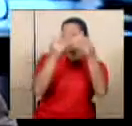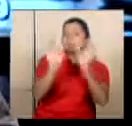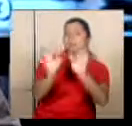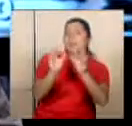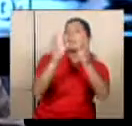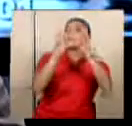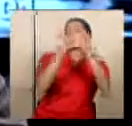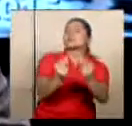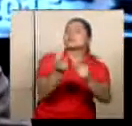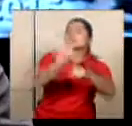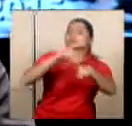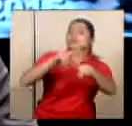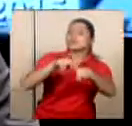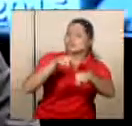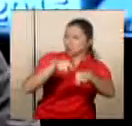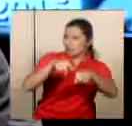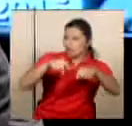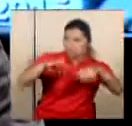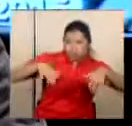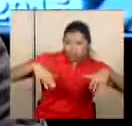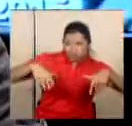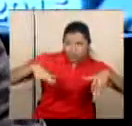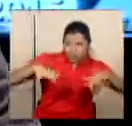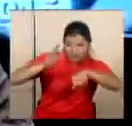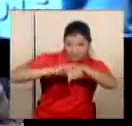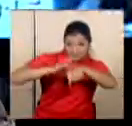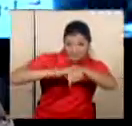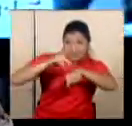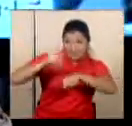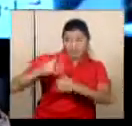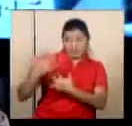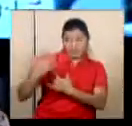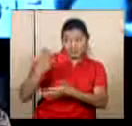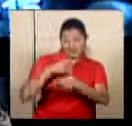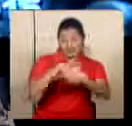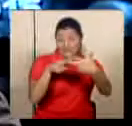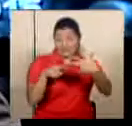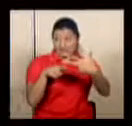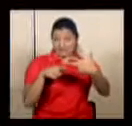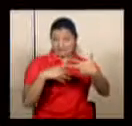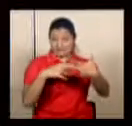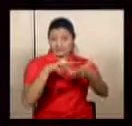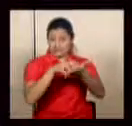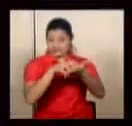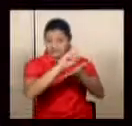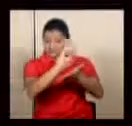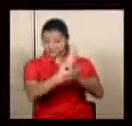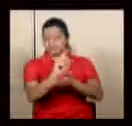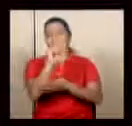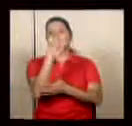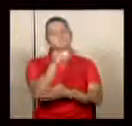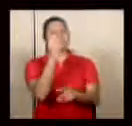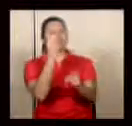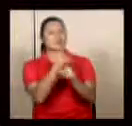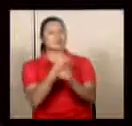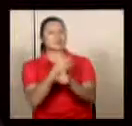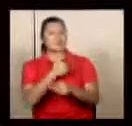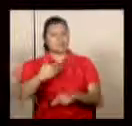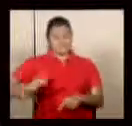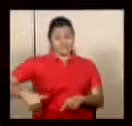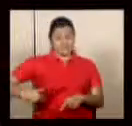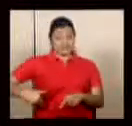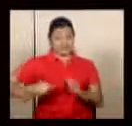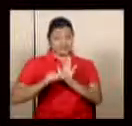nacional todavía no es que está del todo aprobado hay que esperar unas apelaciones Correcto Bueno, el presidente de la Asamblea